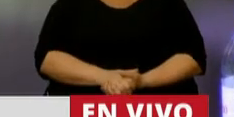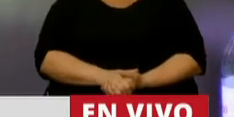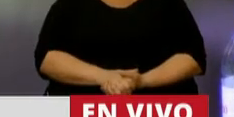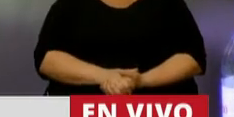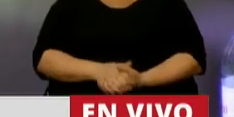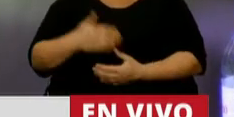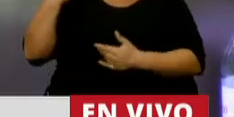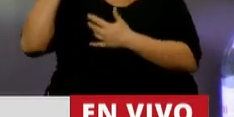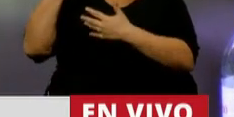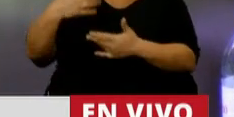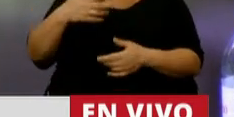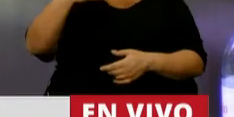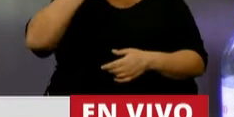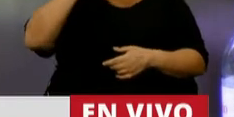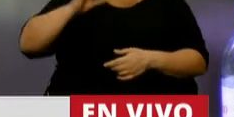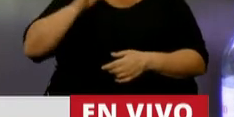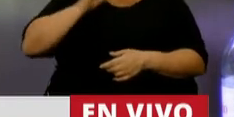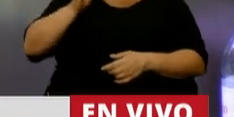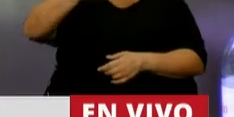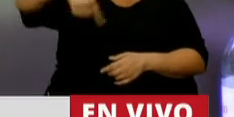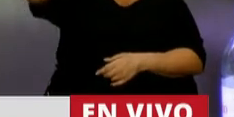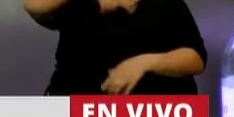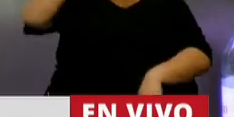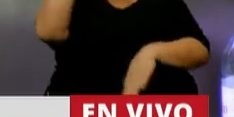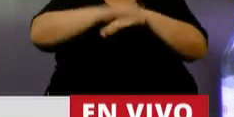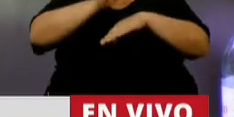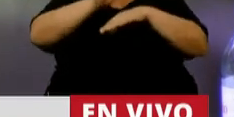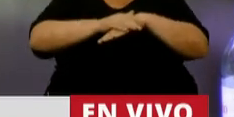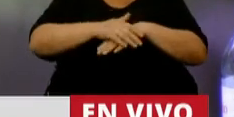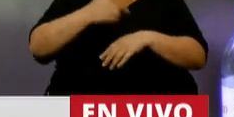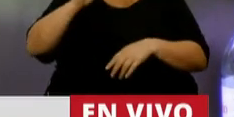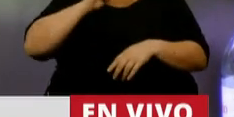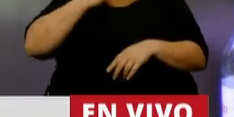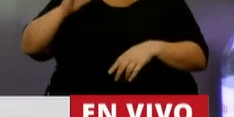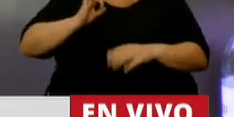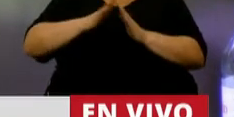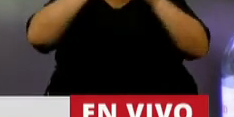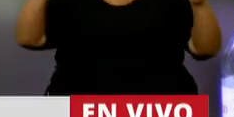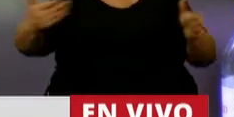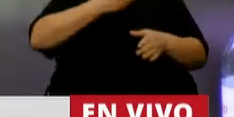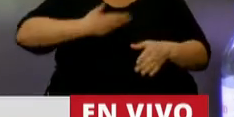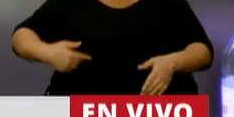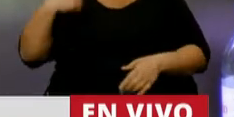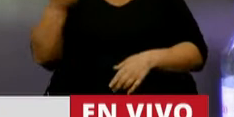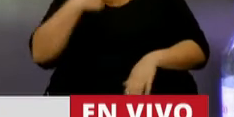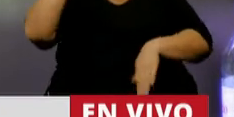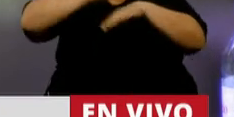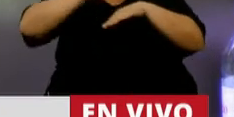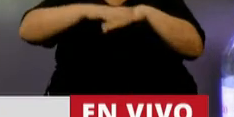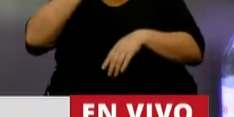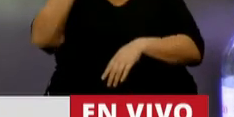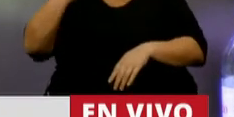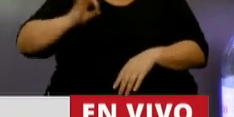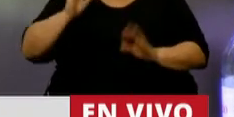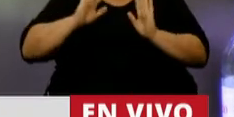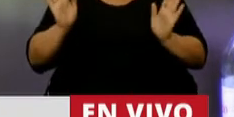En estos últimos 17 años, ustedes tienen responsabilidades por 13 años de gobierno y nosotros tenemos responsabilidades por